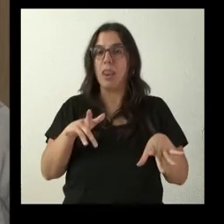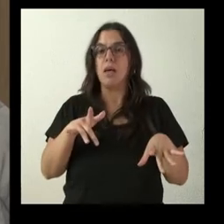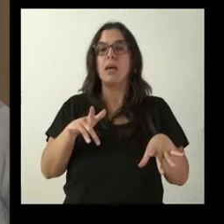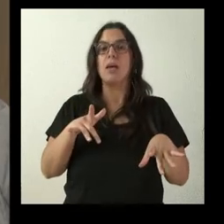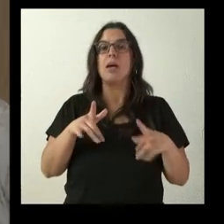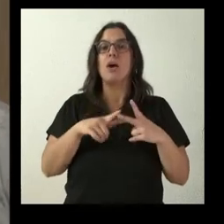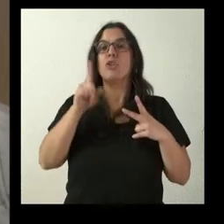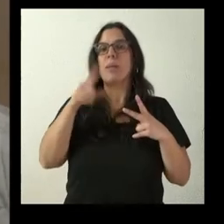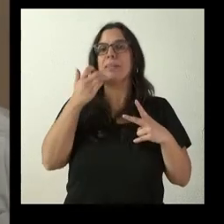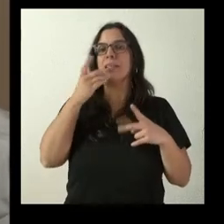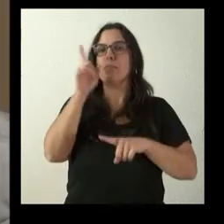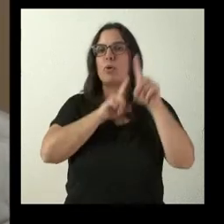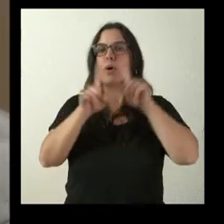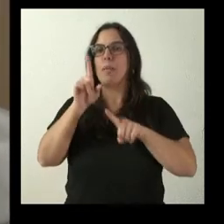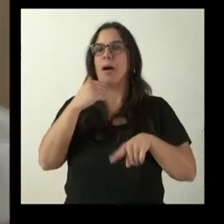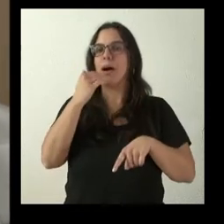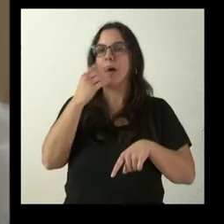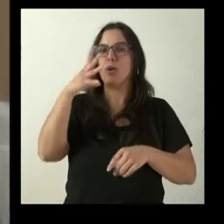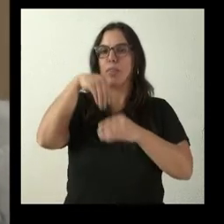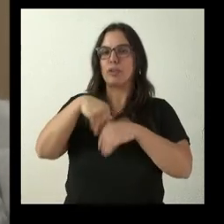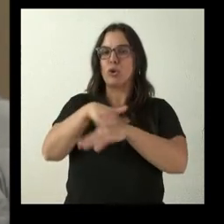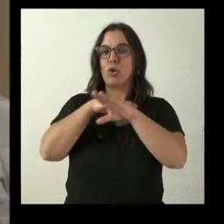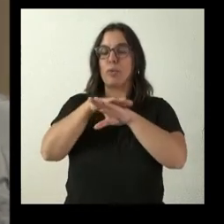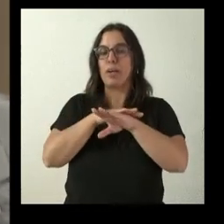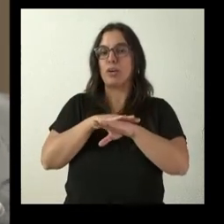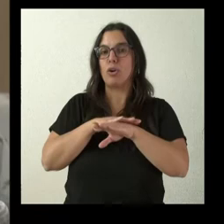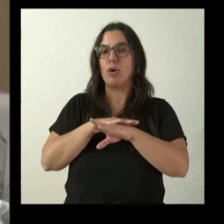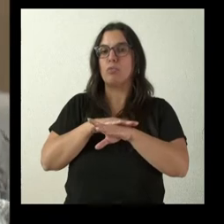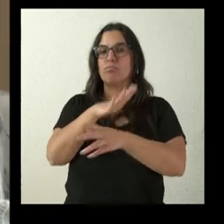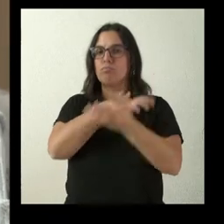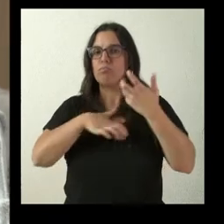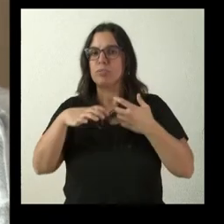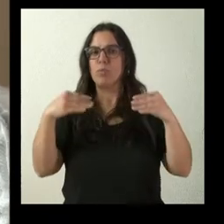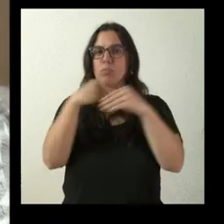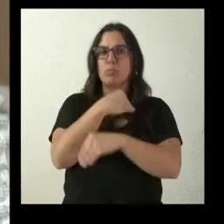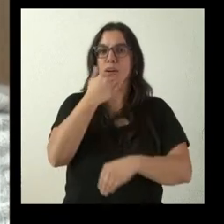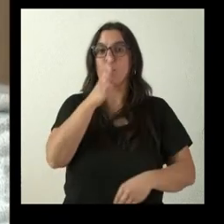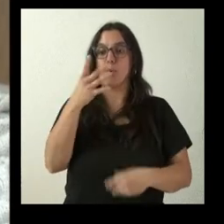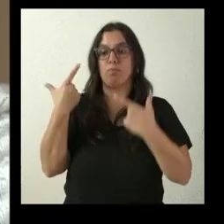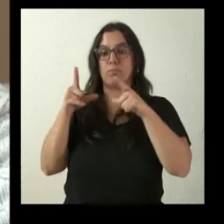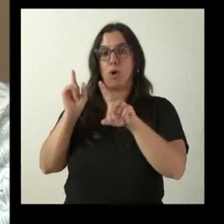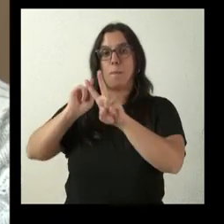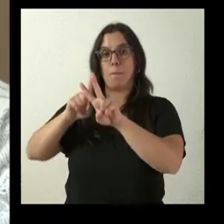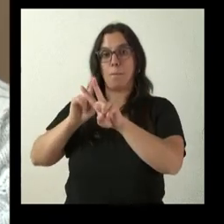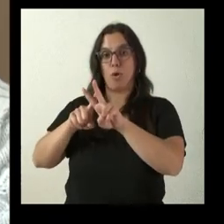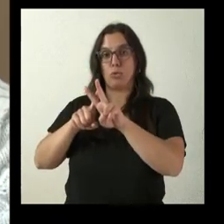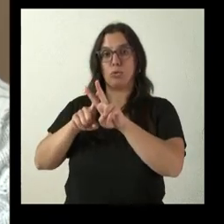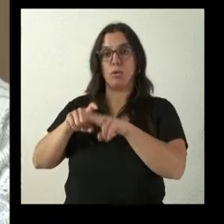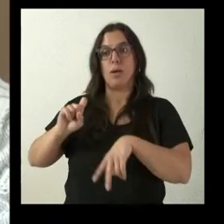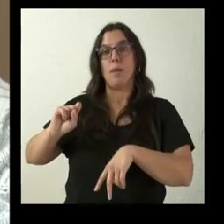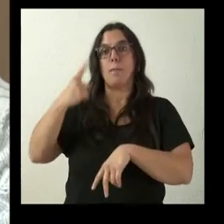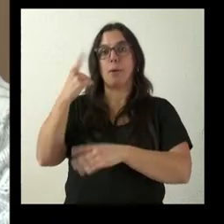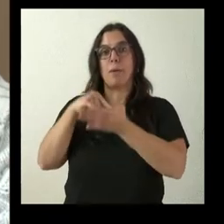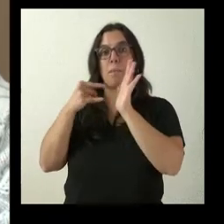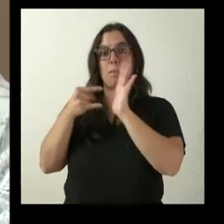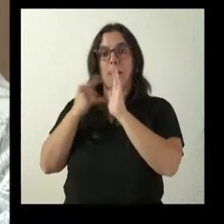algún tipo de controversia en el seno del Consejo de Gobierno, ya que la parte de Vox anunció en el primer plan contra el gasto